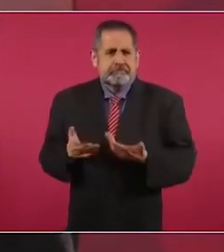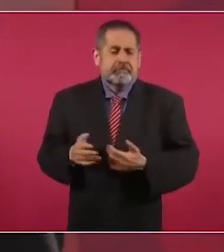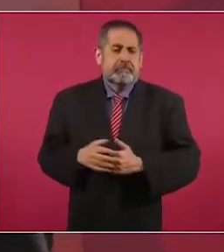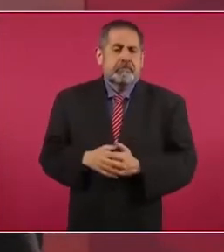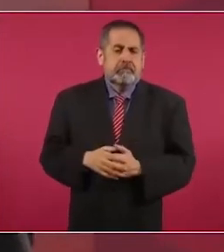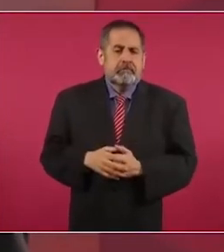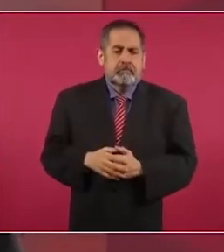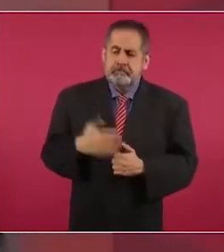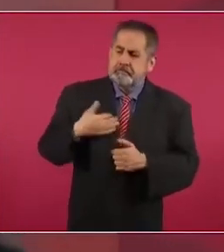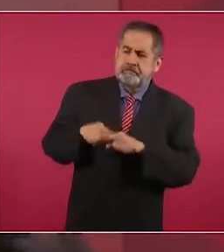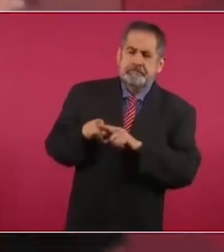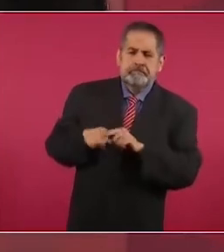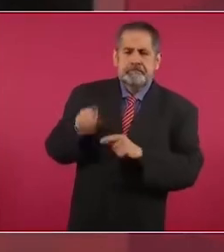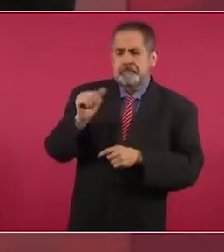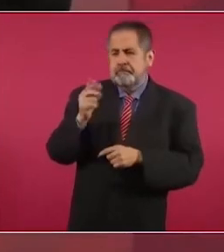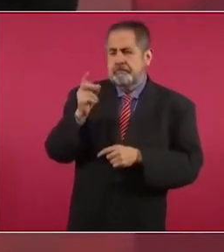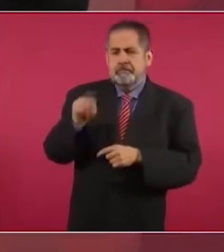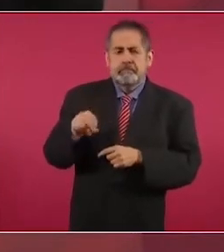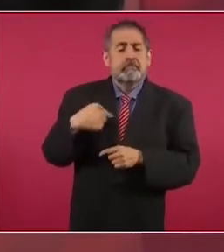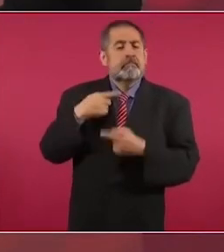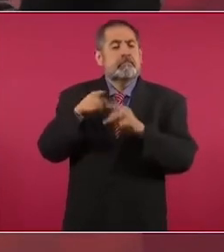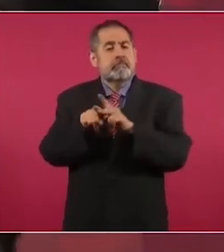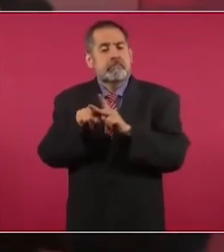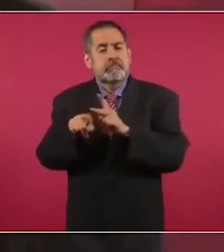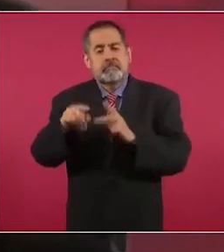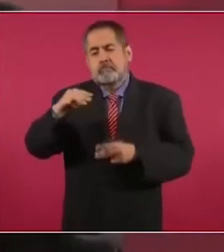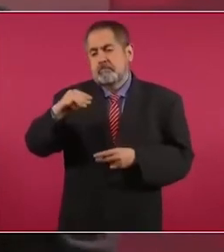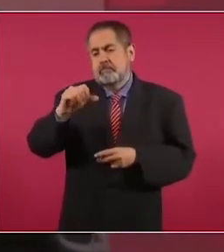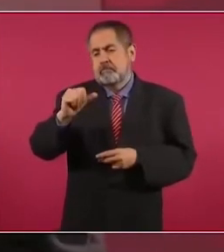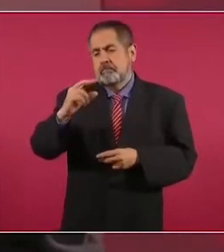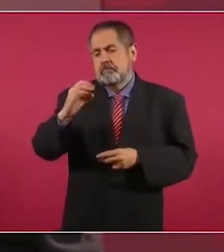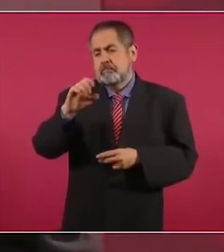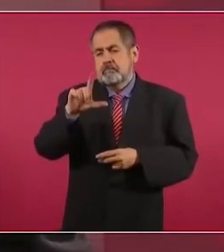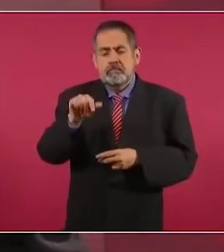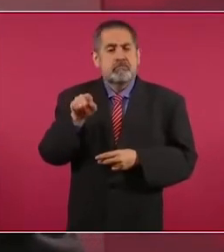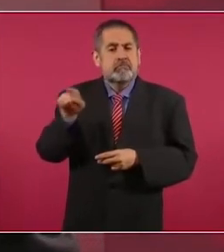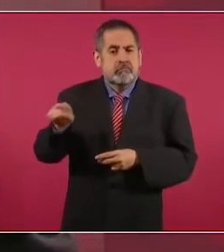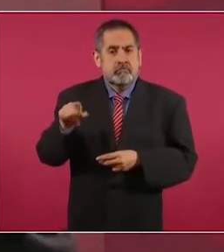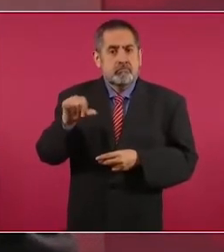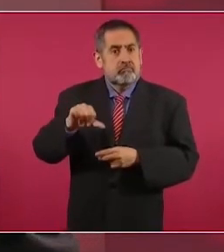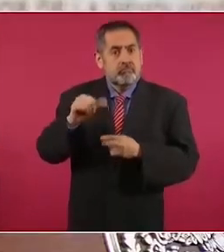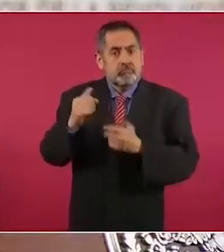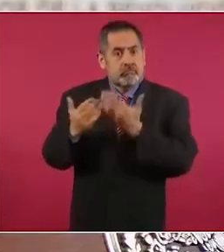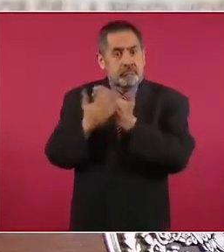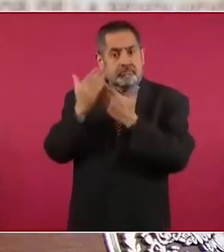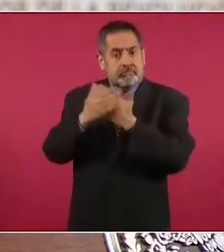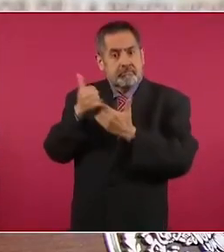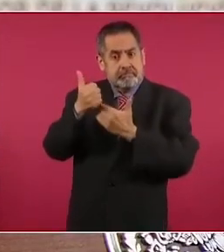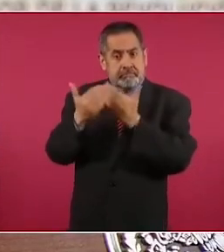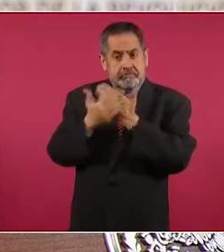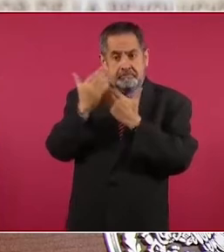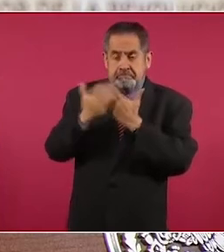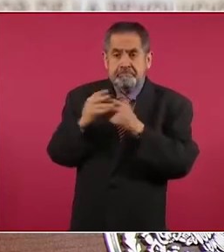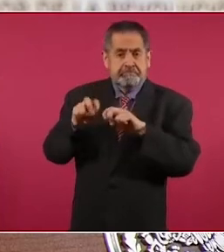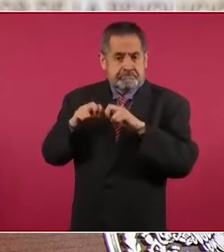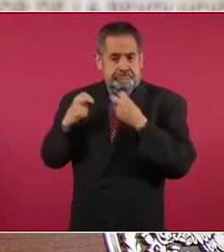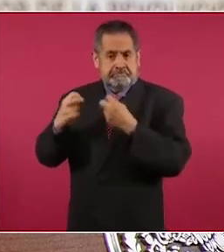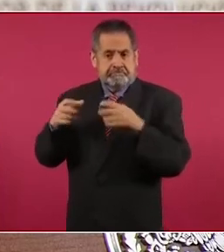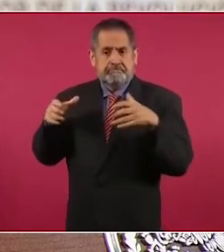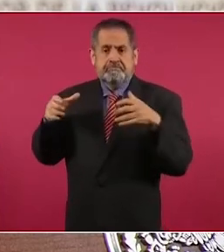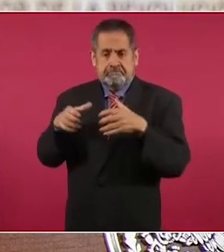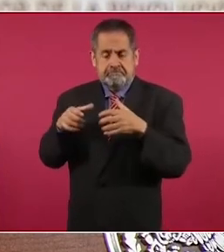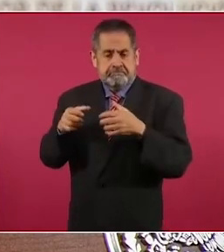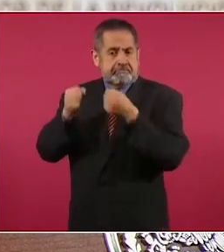hermano Adán, pero mi hermano Marcelo estuvo a las seis de la mañana en la